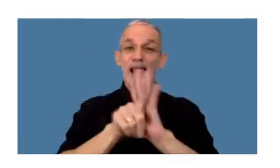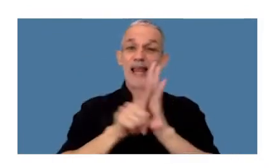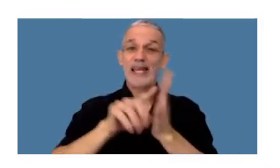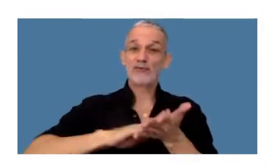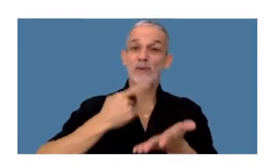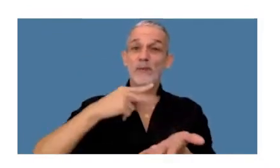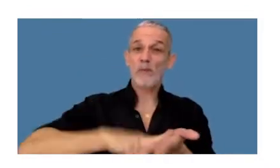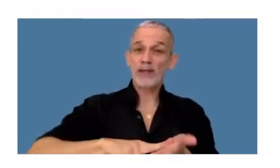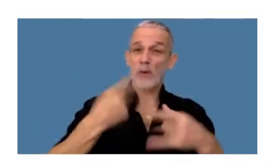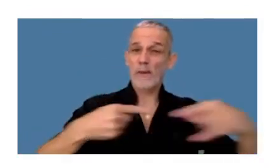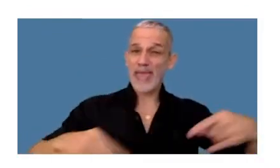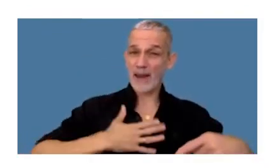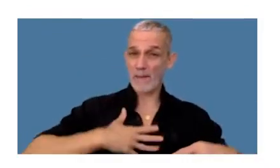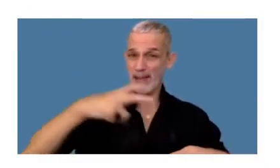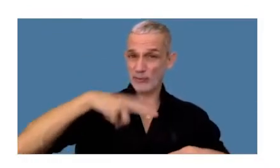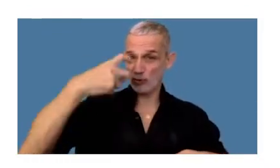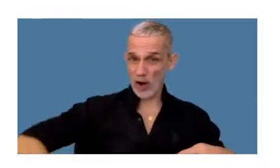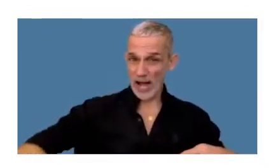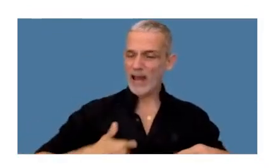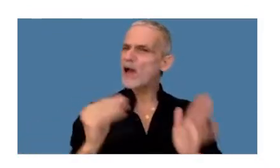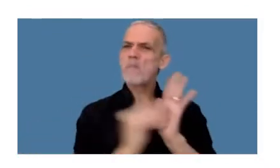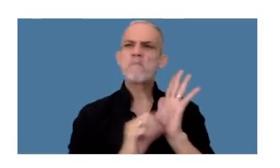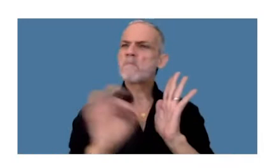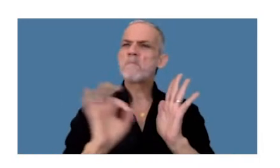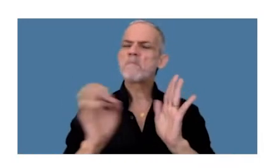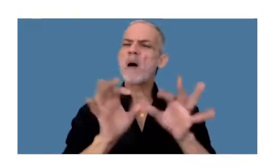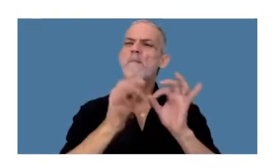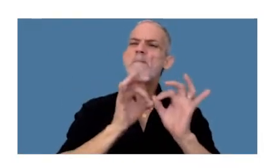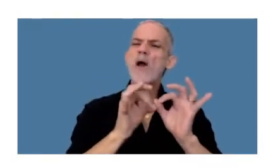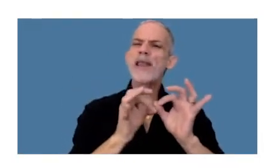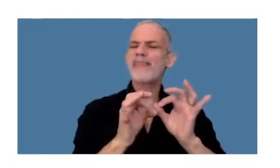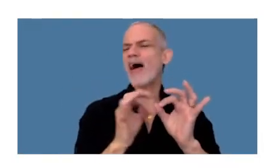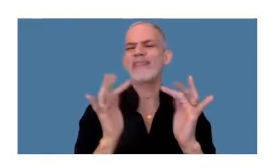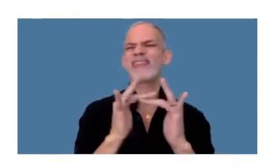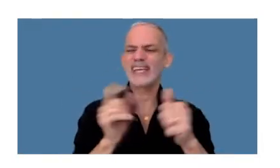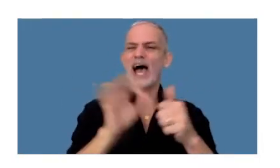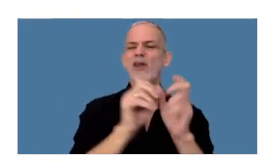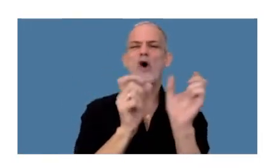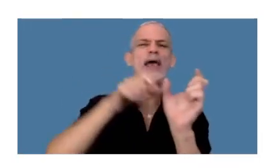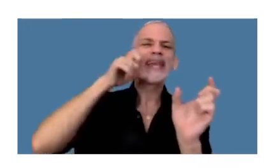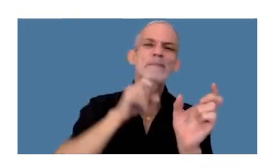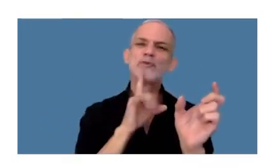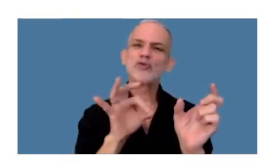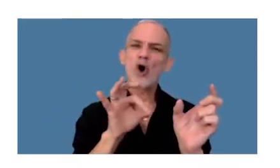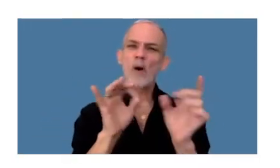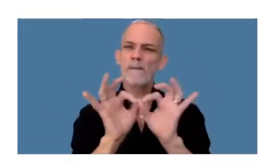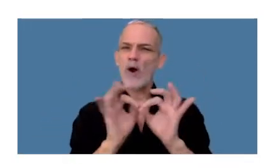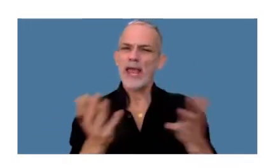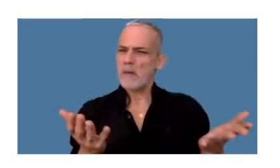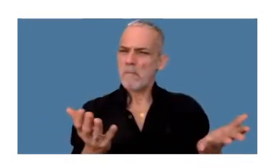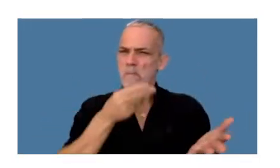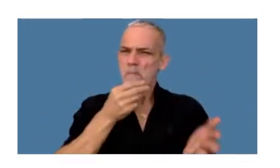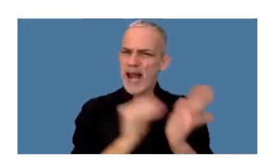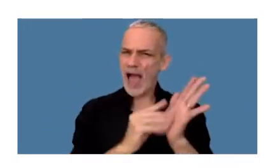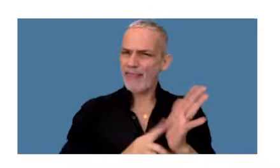impuestos sobre los bienes personales no menciona a las monedas digitales ni criptomoneda ni ningún concepto referente a los criptoactivos